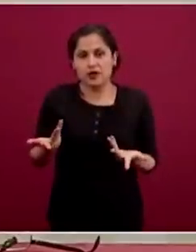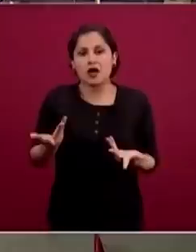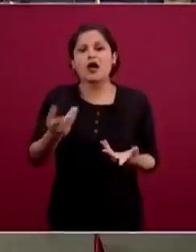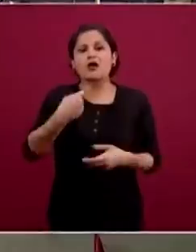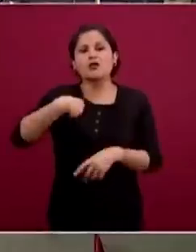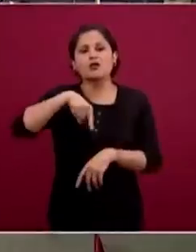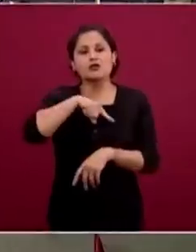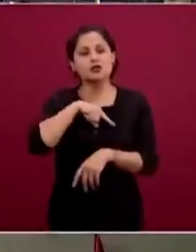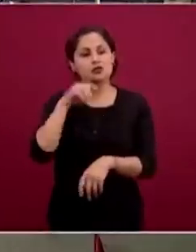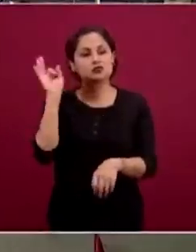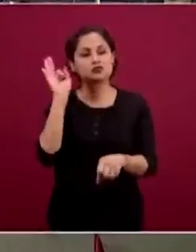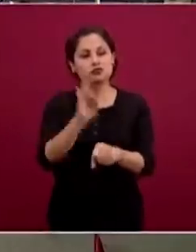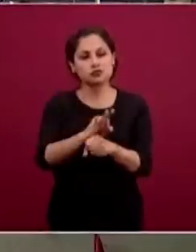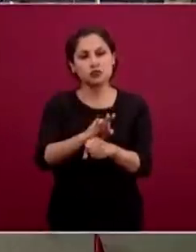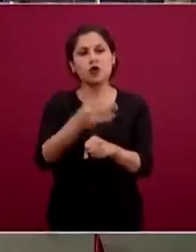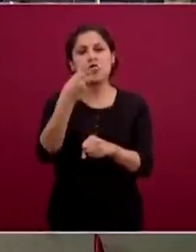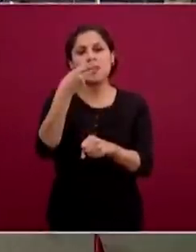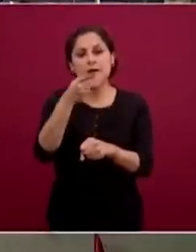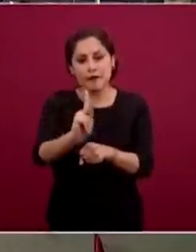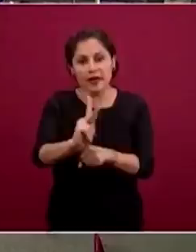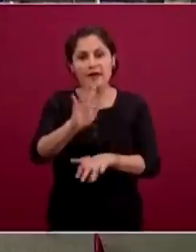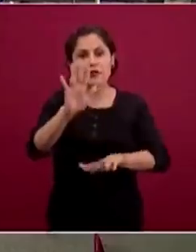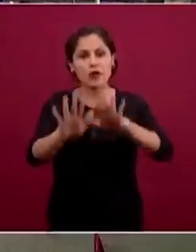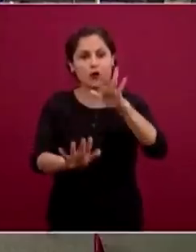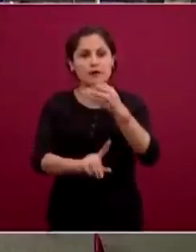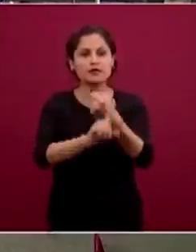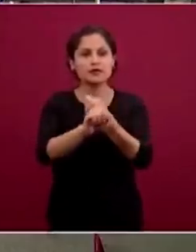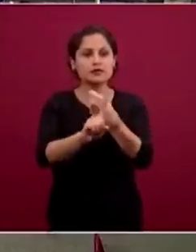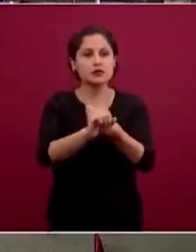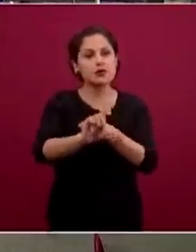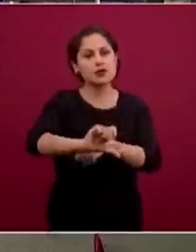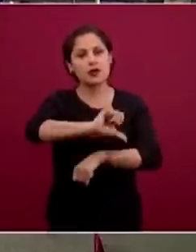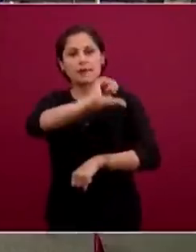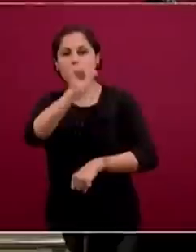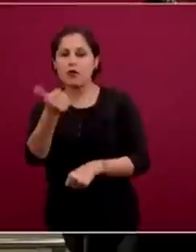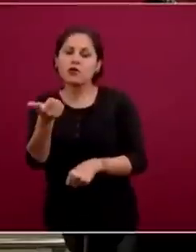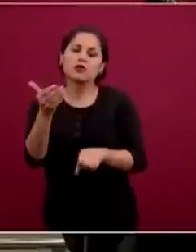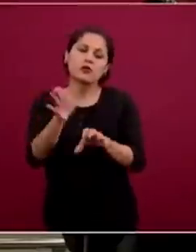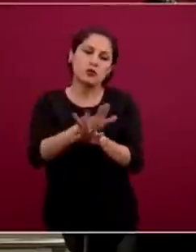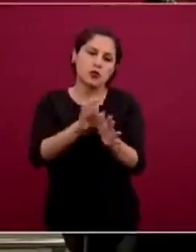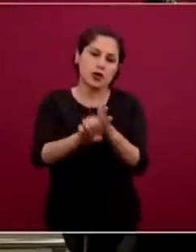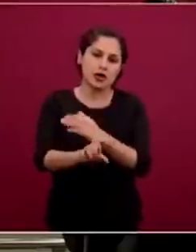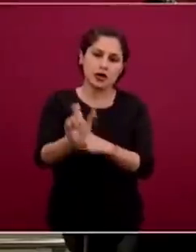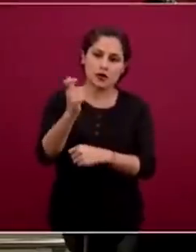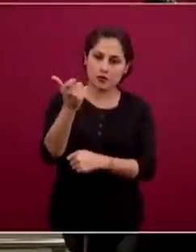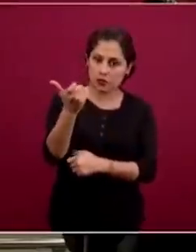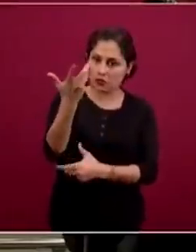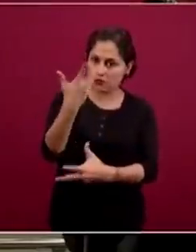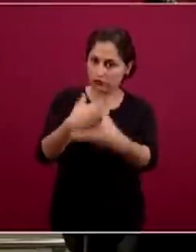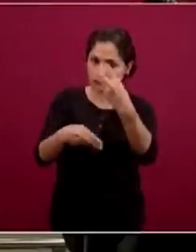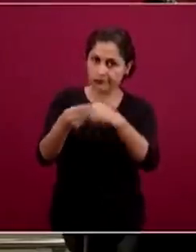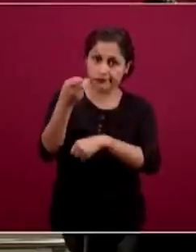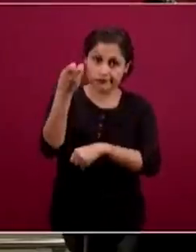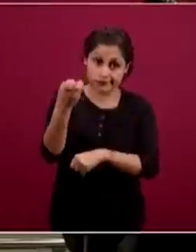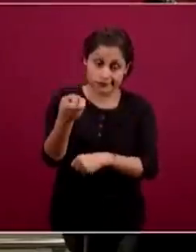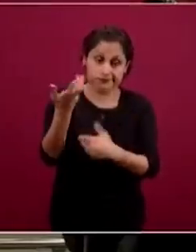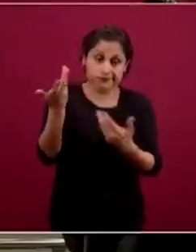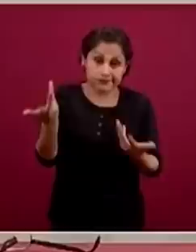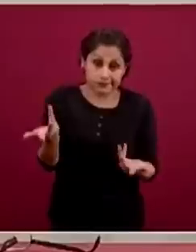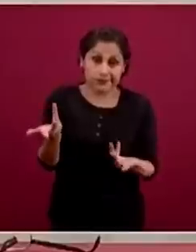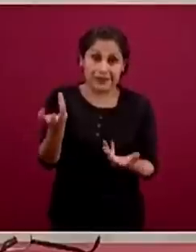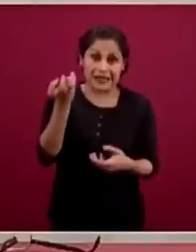y son efectos de carácter económico. Por varias semanas hemos aclarado que no es un interés de